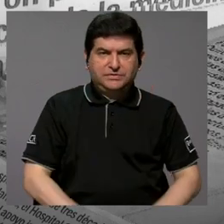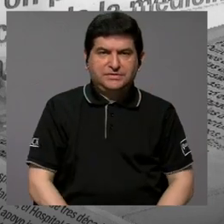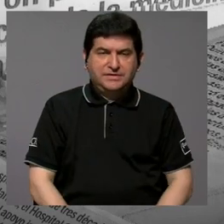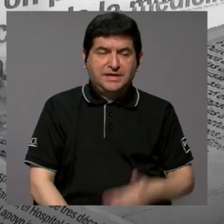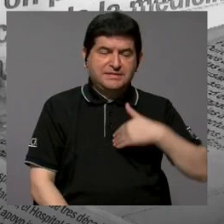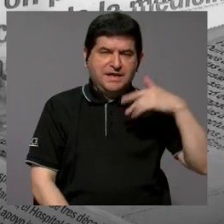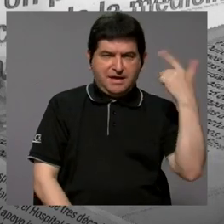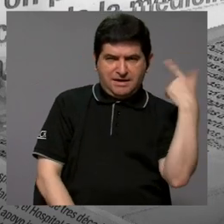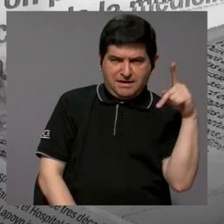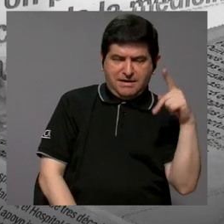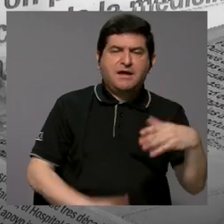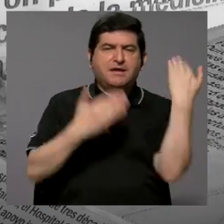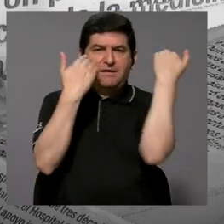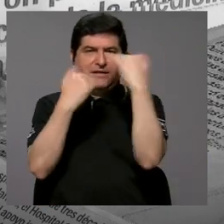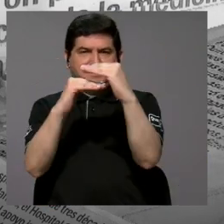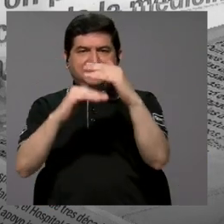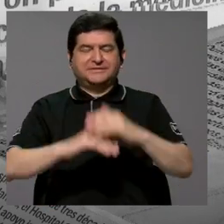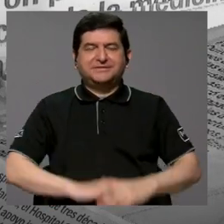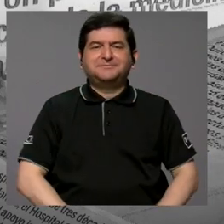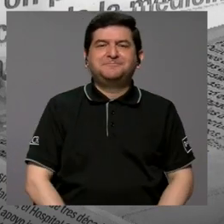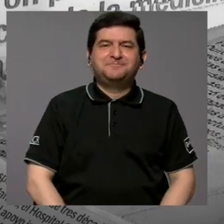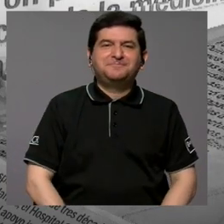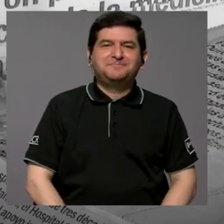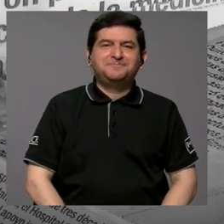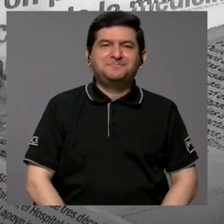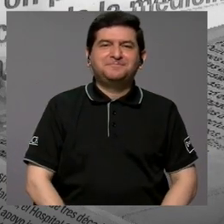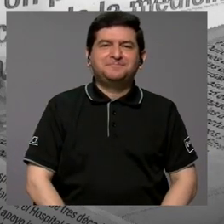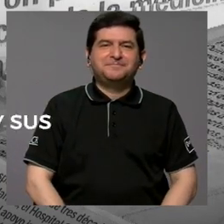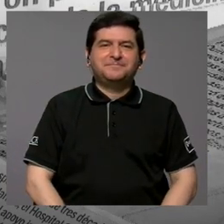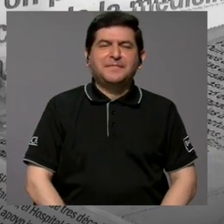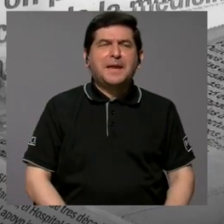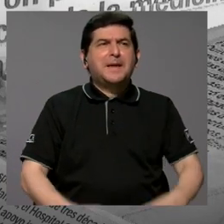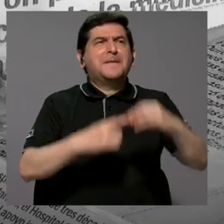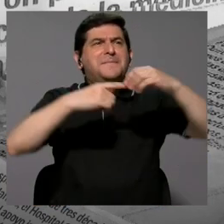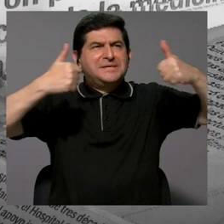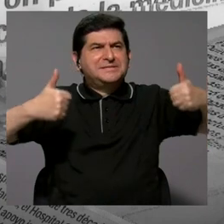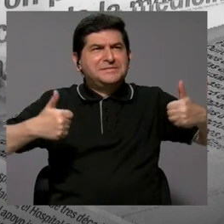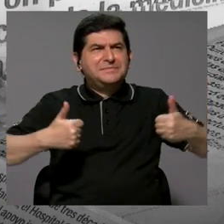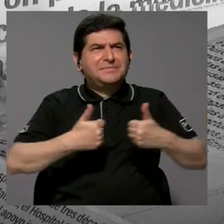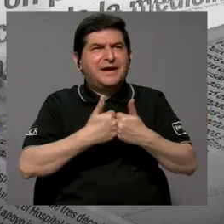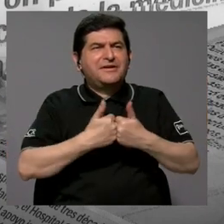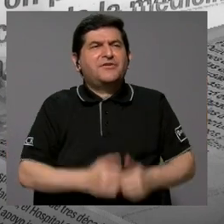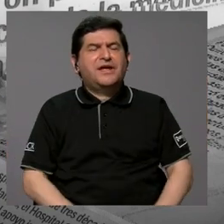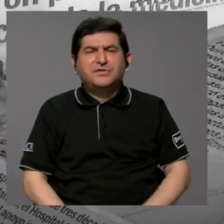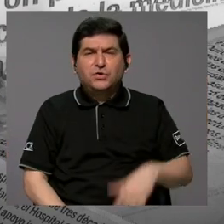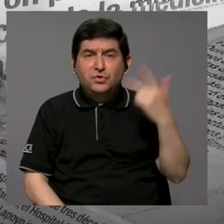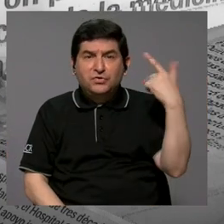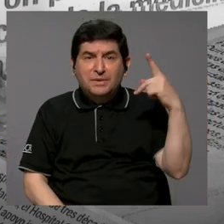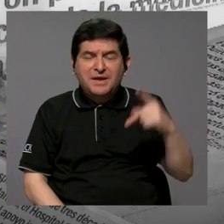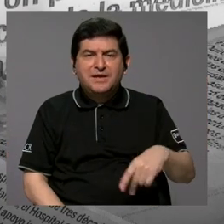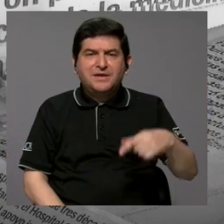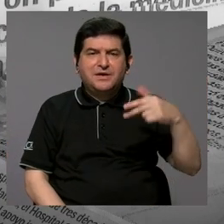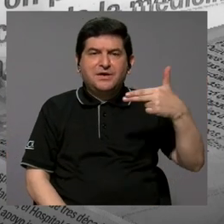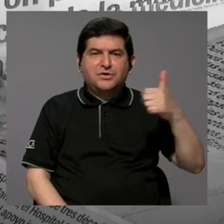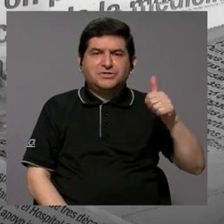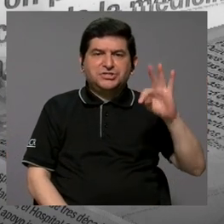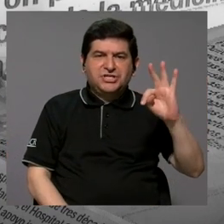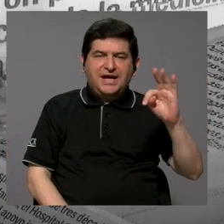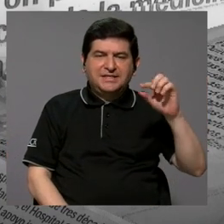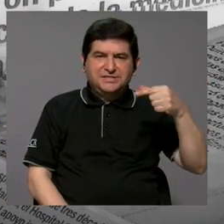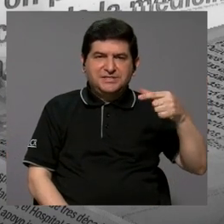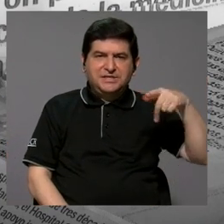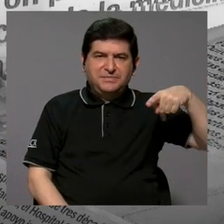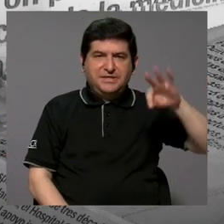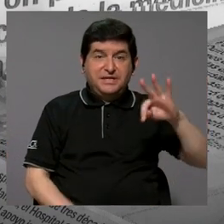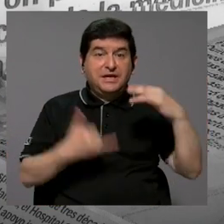sus riesgos y sus limitaciones. ¿Cuál es el mayor riesgo de ChatGPT? Lo que está pasando ahorita es algo